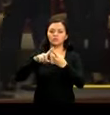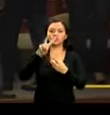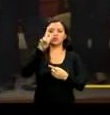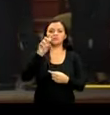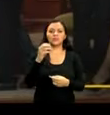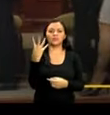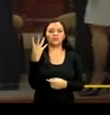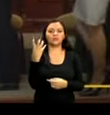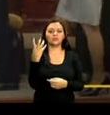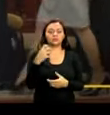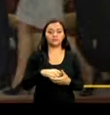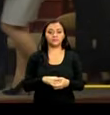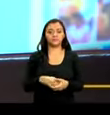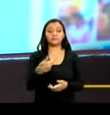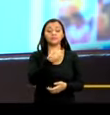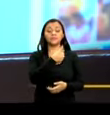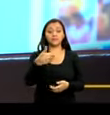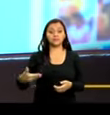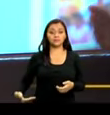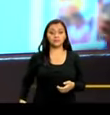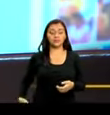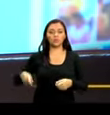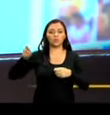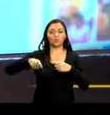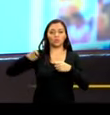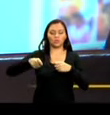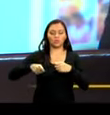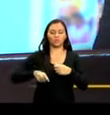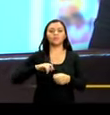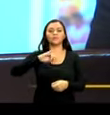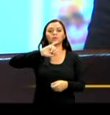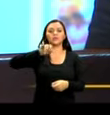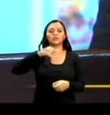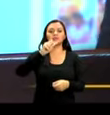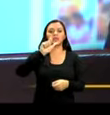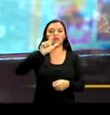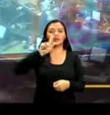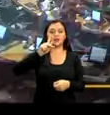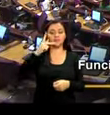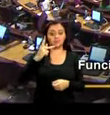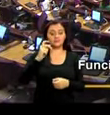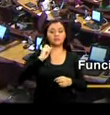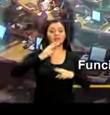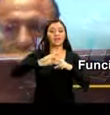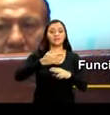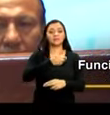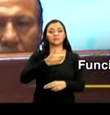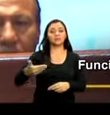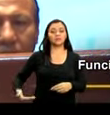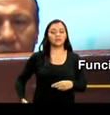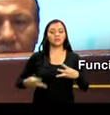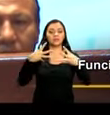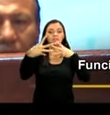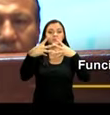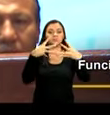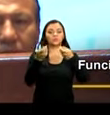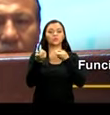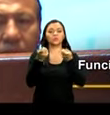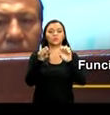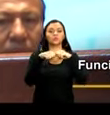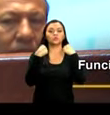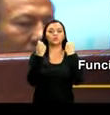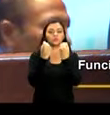cumplida en el año 2014. El presidente del Consejo de la Judicatura, Gustavo Yal, la expresidenta de la Función de